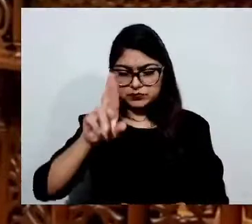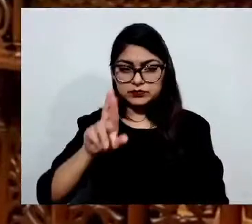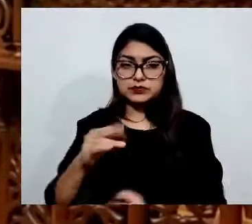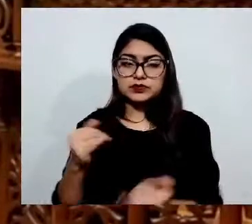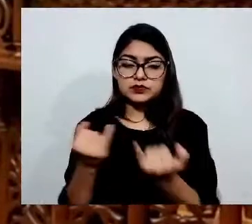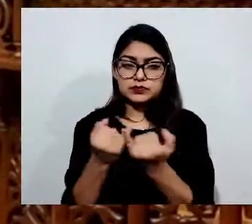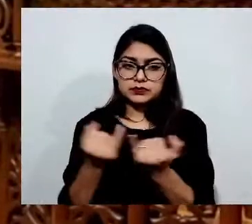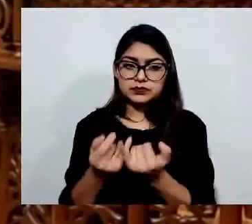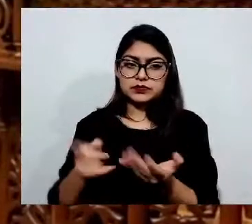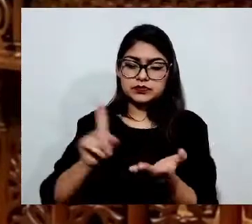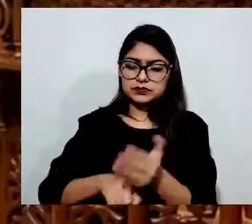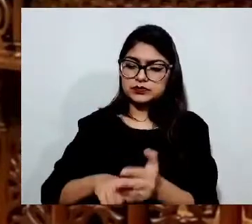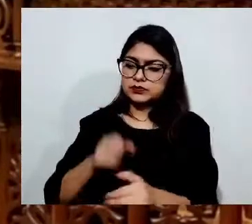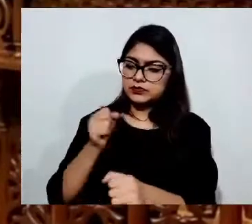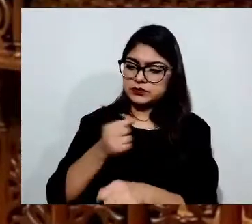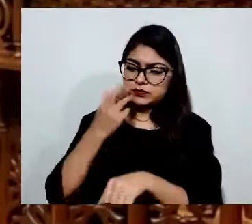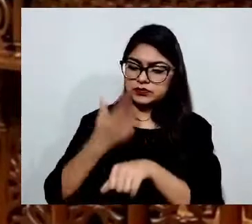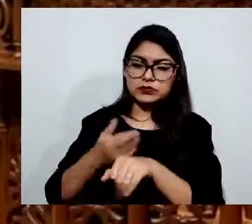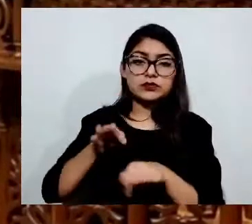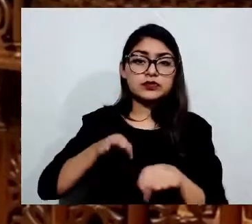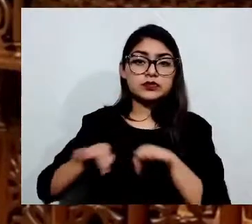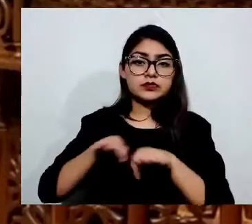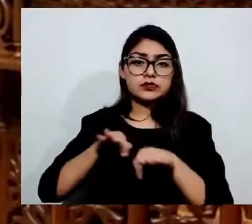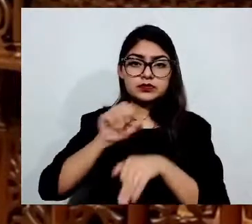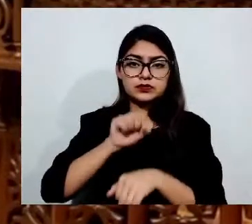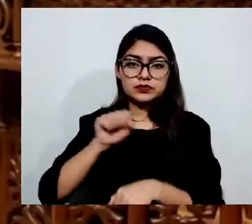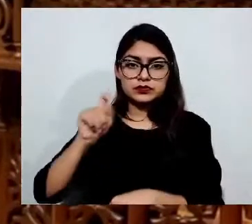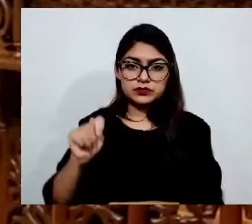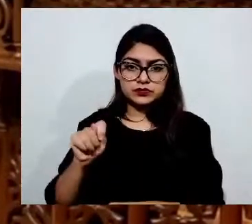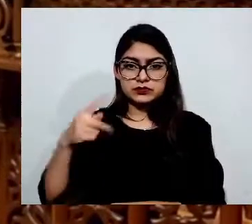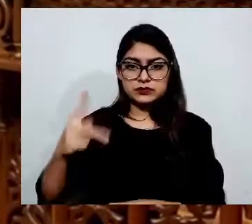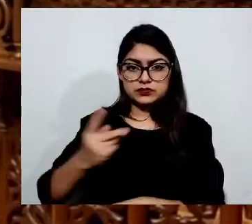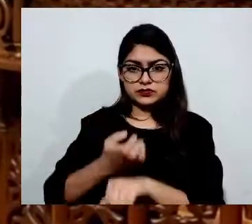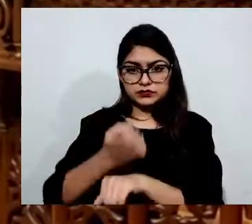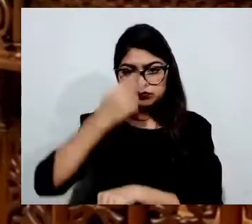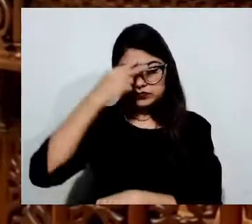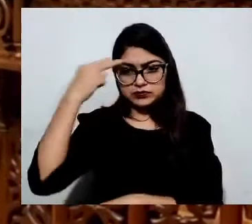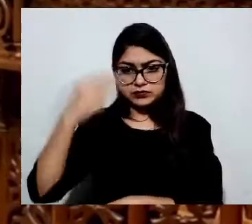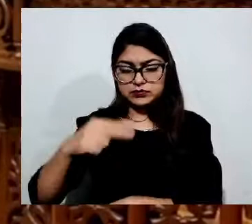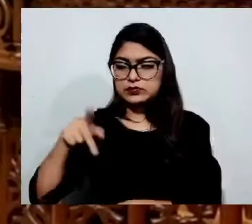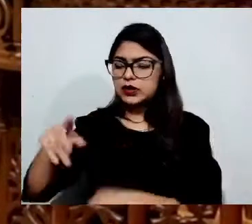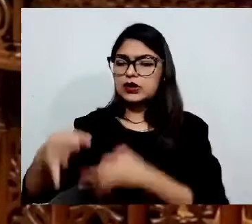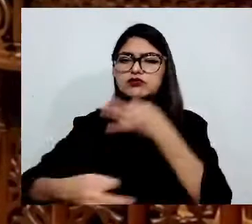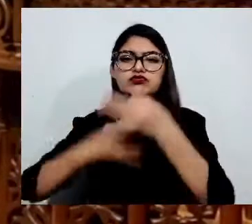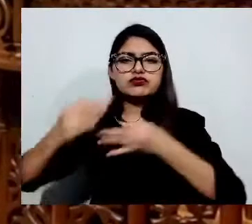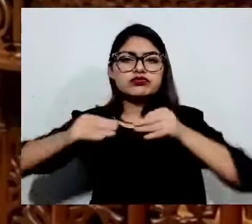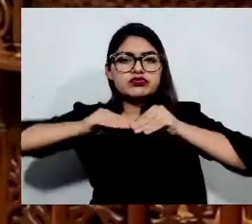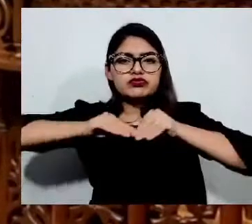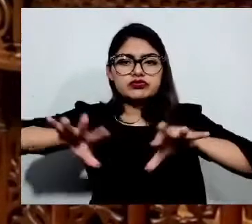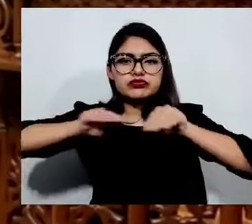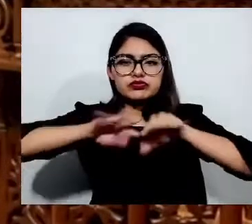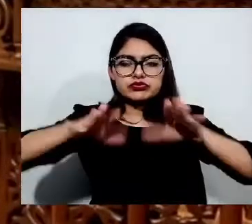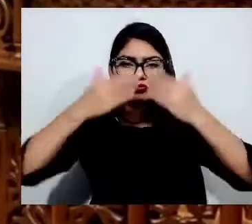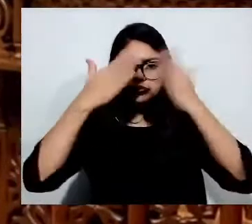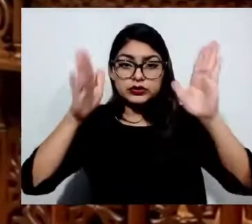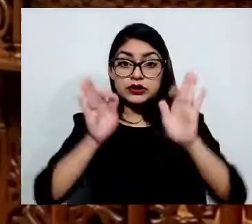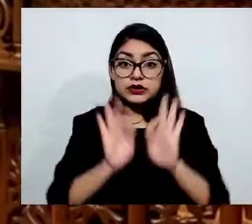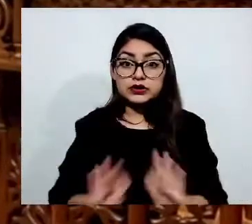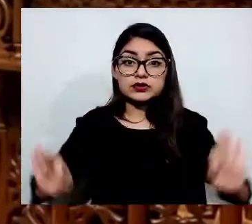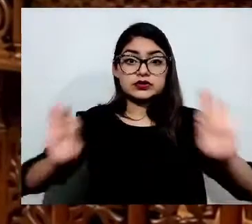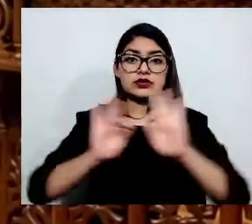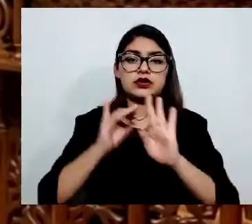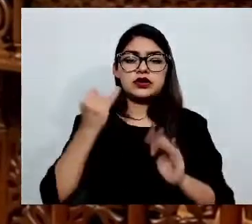para que realice una campaña de sensibilización sobre la importancia y beneficios privados y colectivos